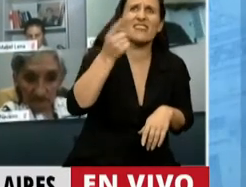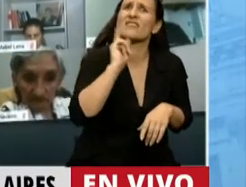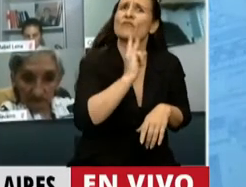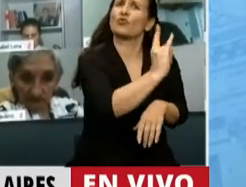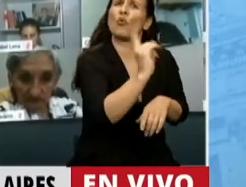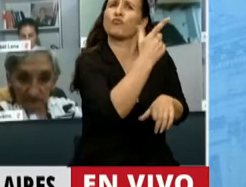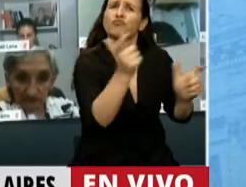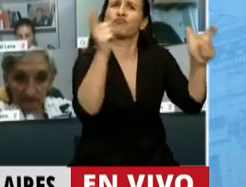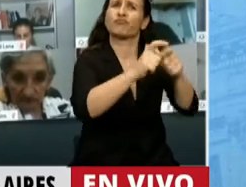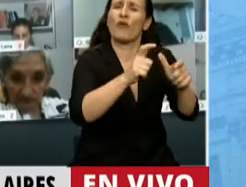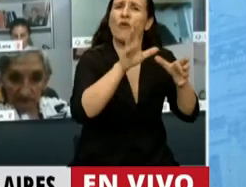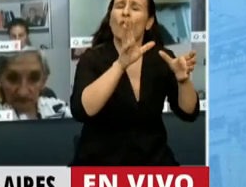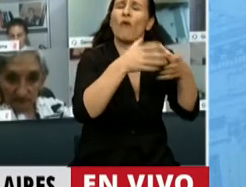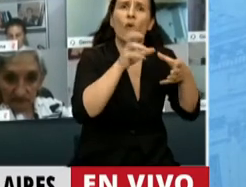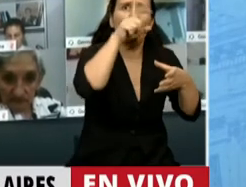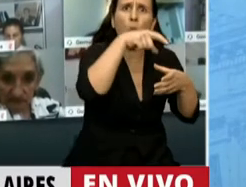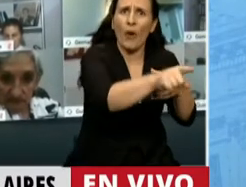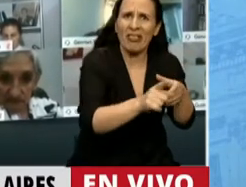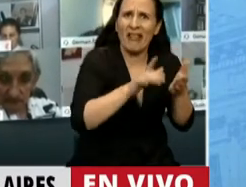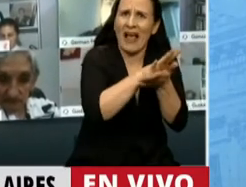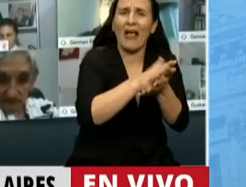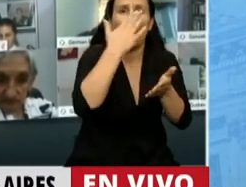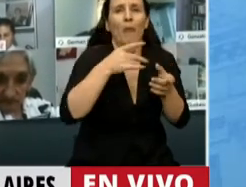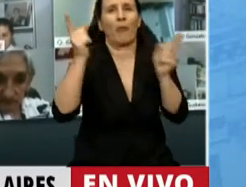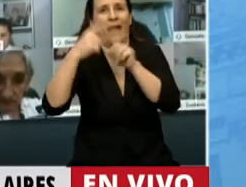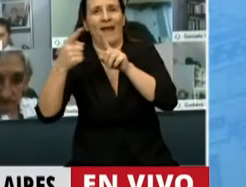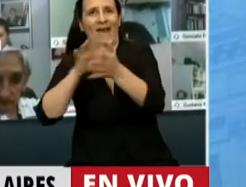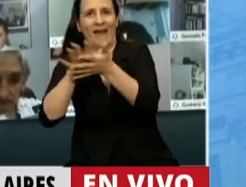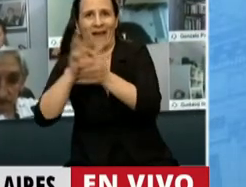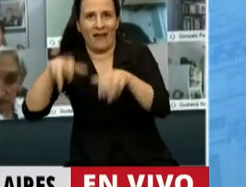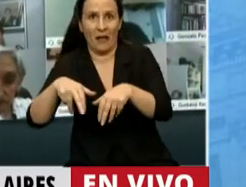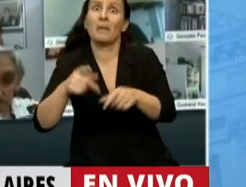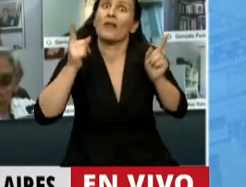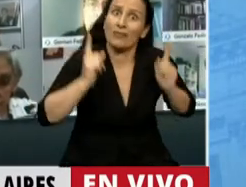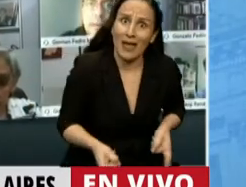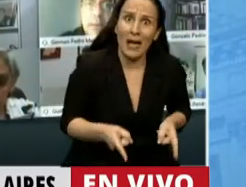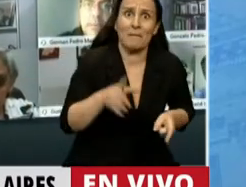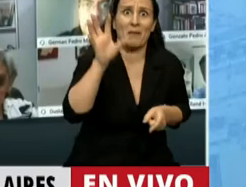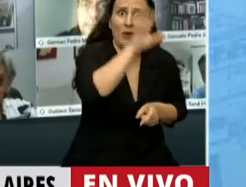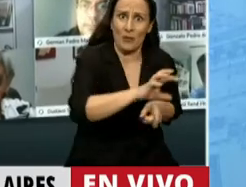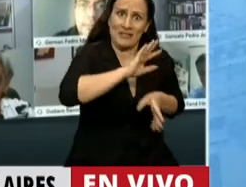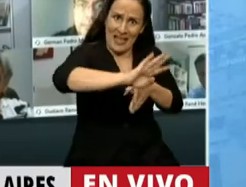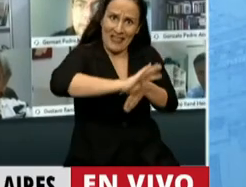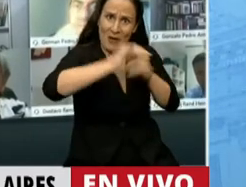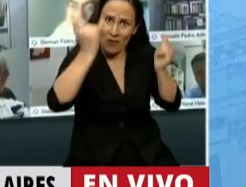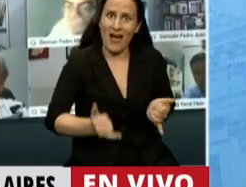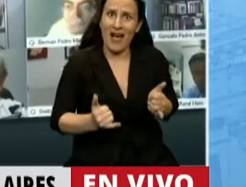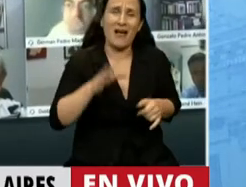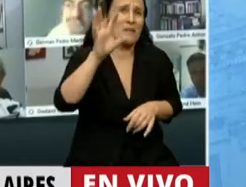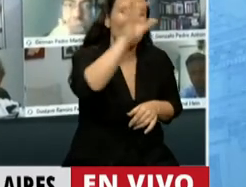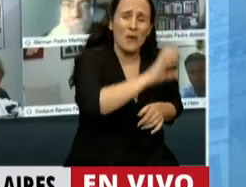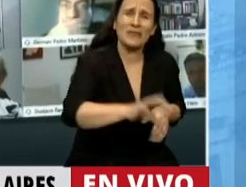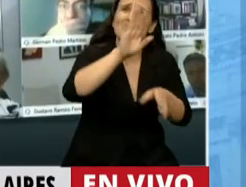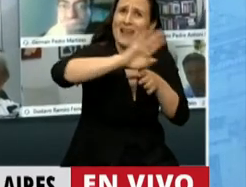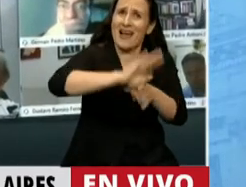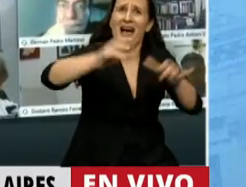antes de sentarse a renegociar. Y yo quiero decir que además de todo esto, tenemos las deudas de las provincias. Las provincias están todas endeudadas